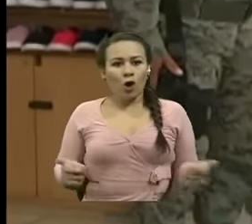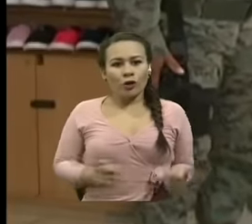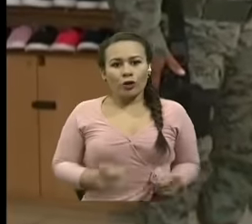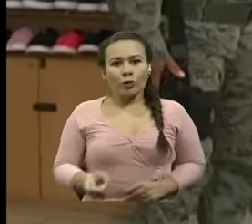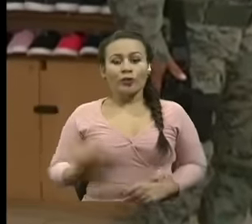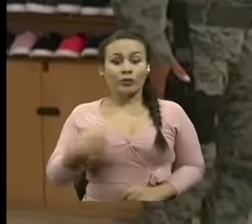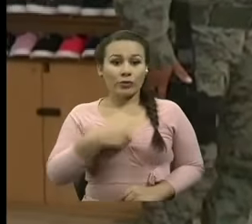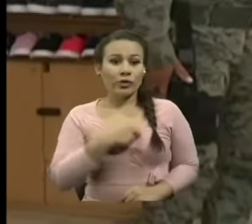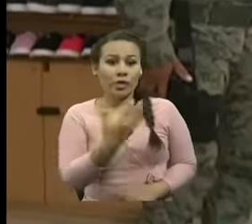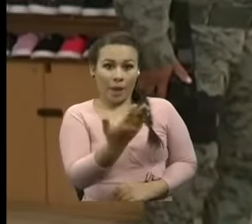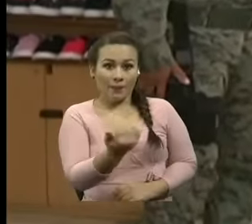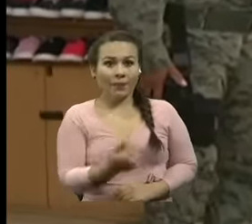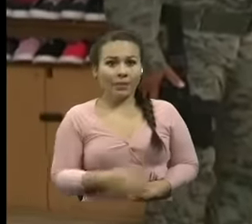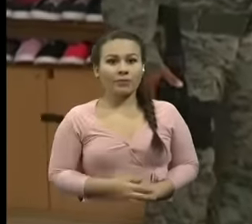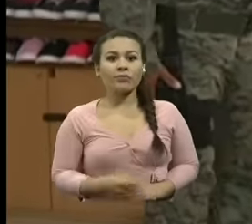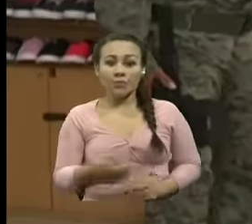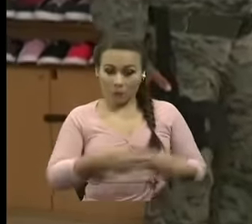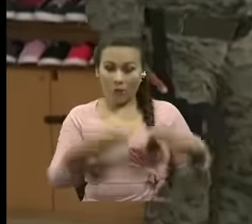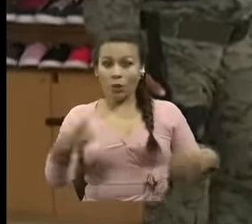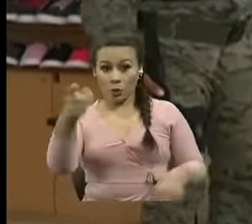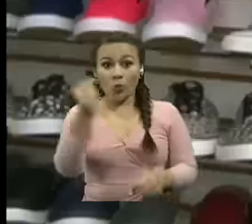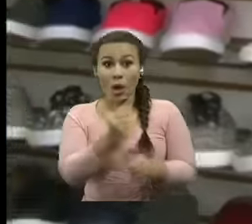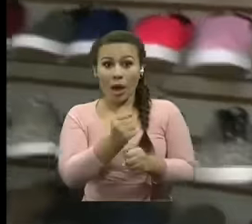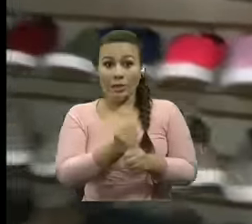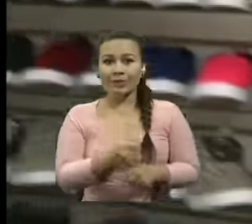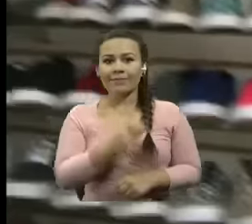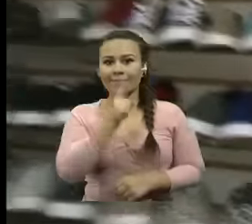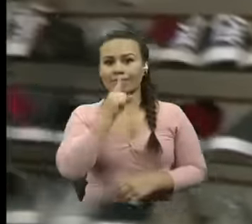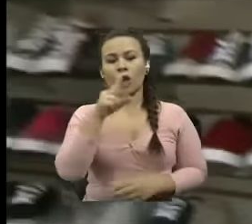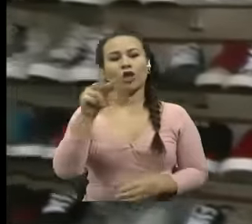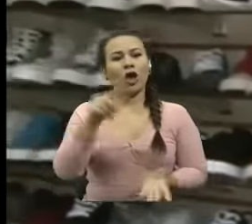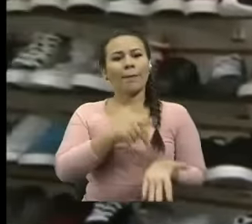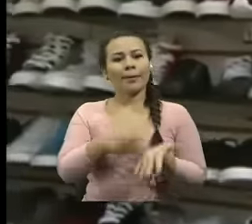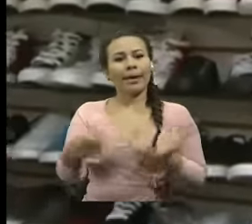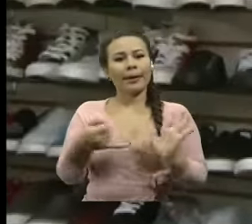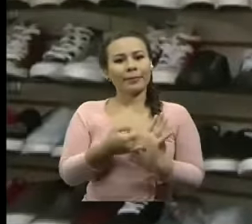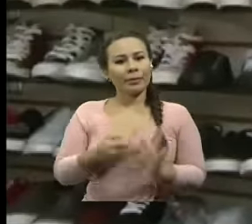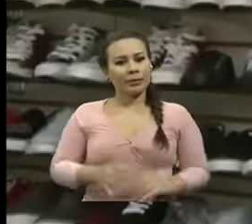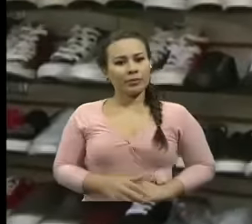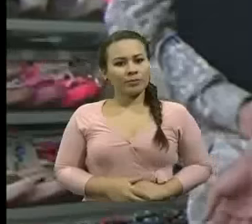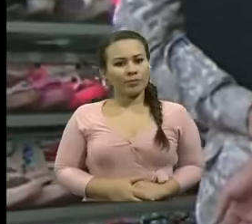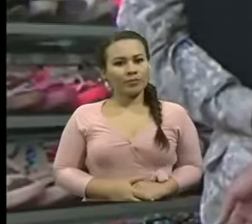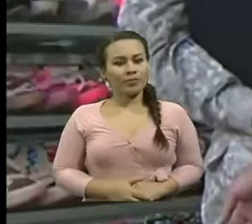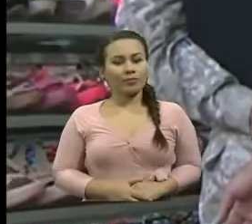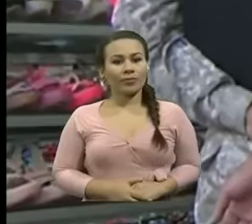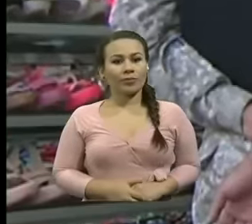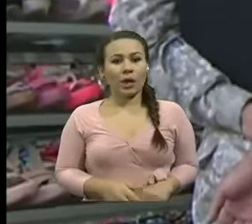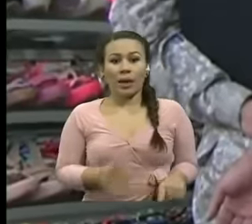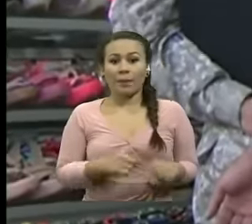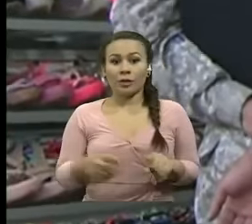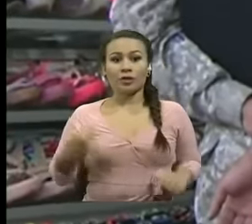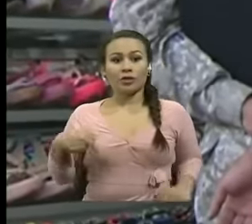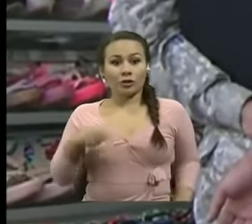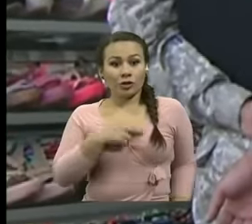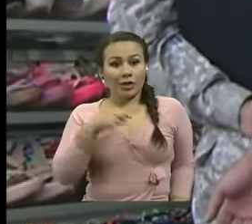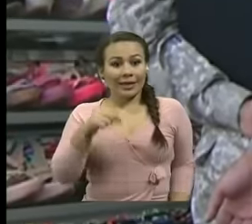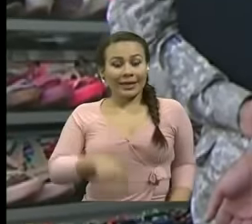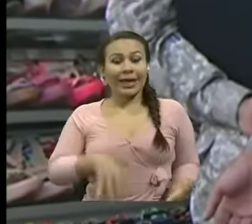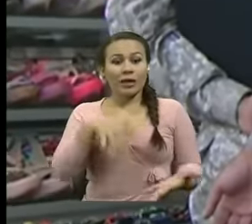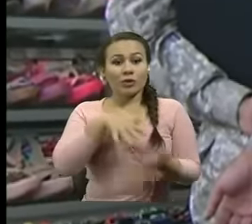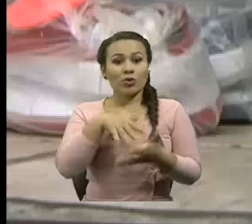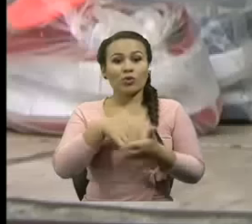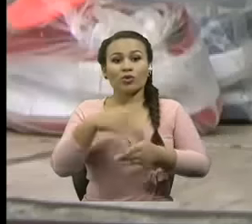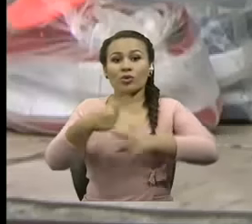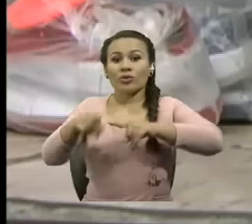y de esta forma evadir el pago de impuestos sin embargo nosotros tenemos el estudio de ciertas